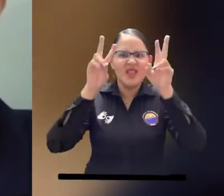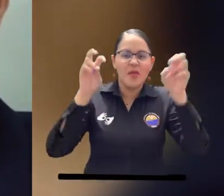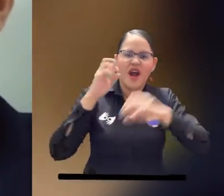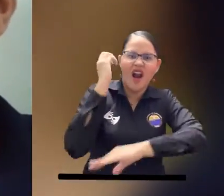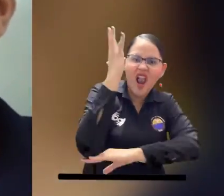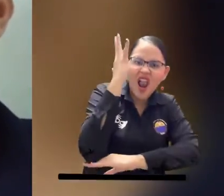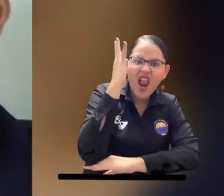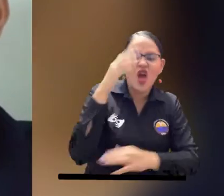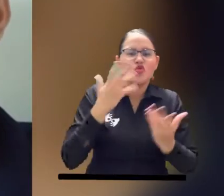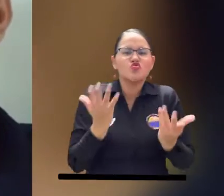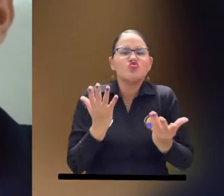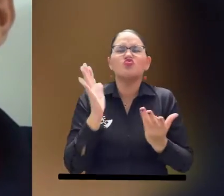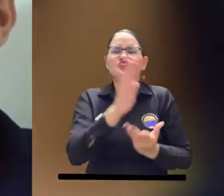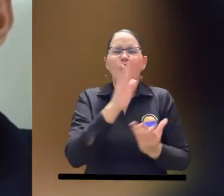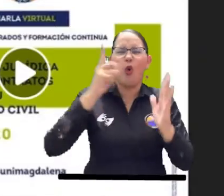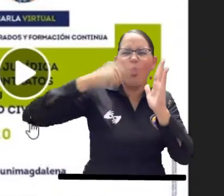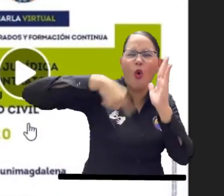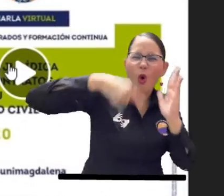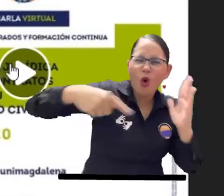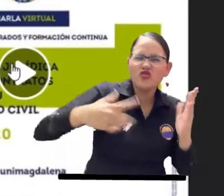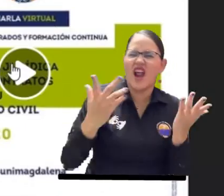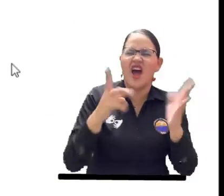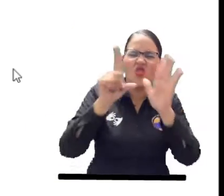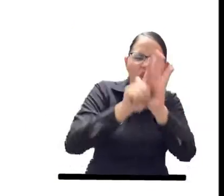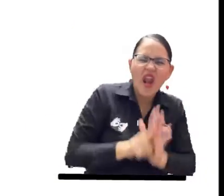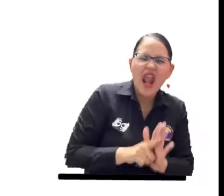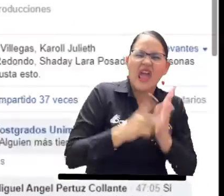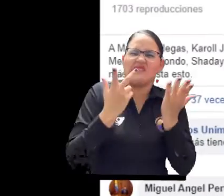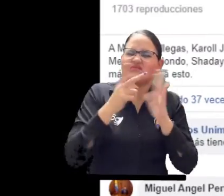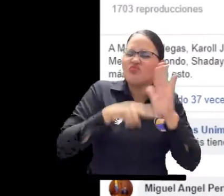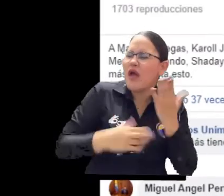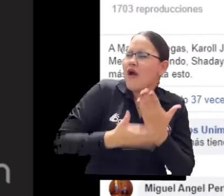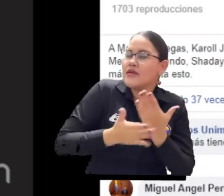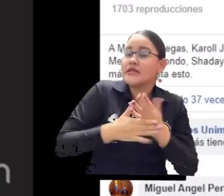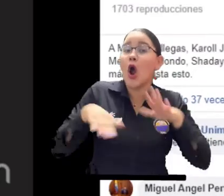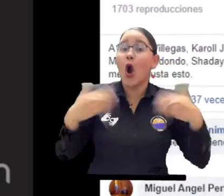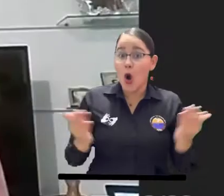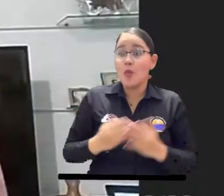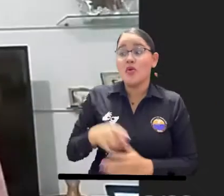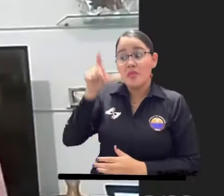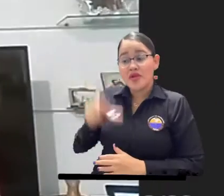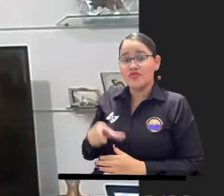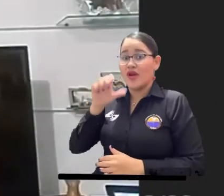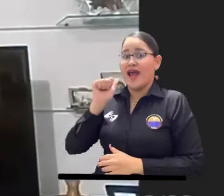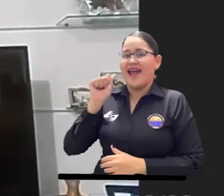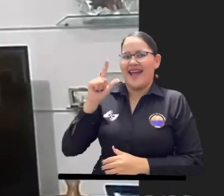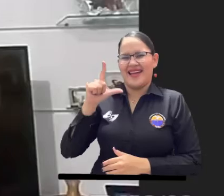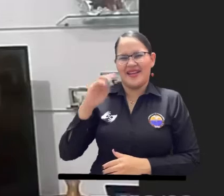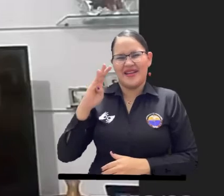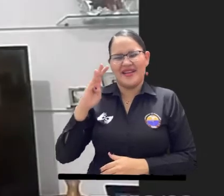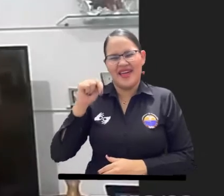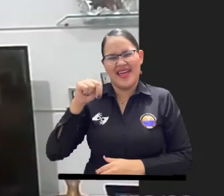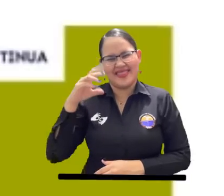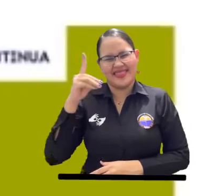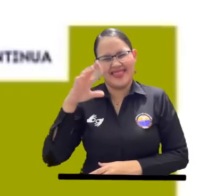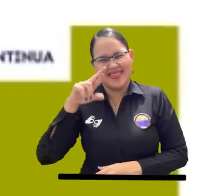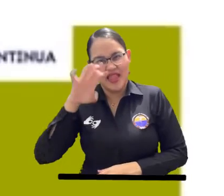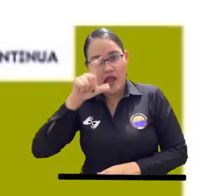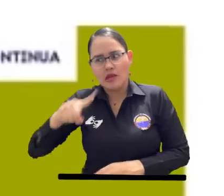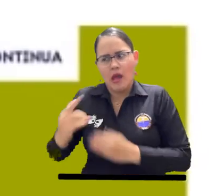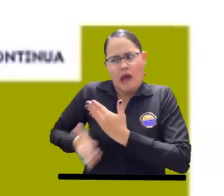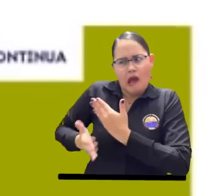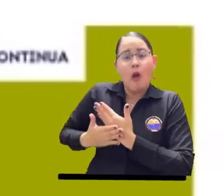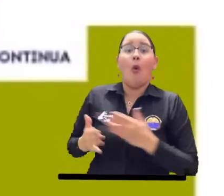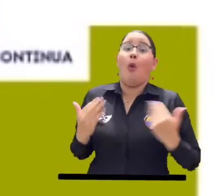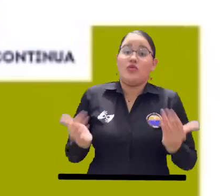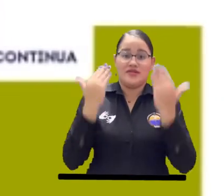problemática jurídica actual de los contratos en colombia y su responsabilidad civil dictada por el doctor andrés sánchez primero que todo quiero agradecer al departamento de